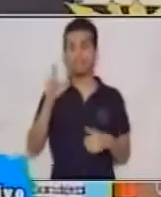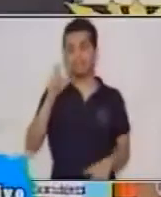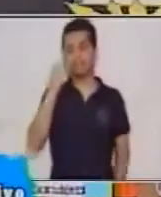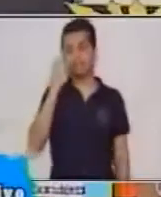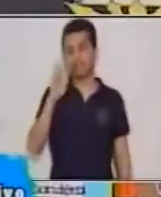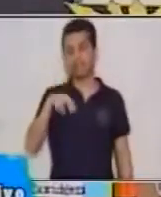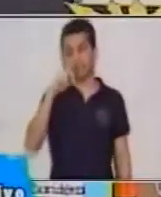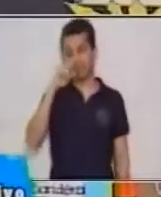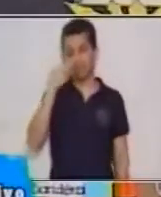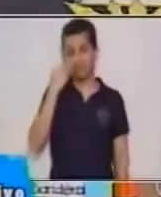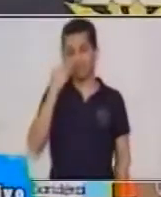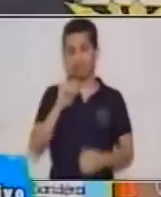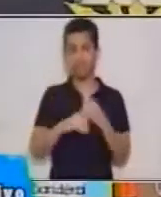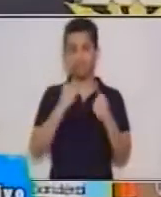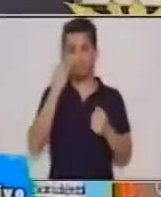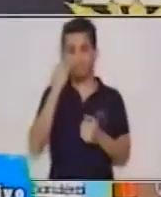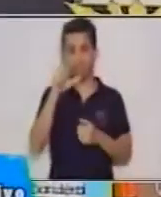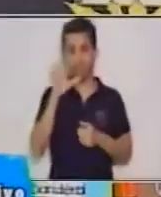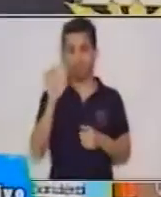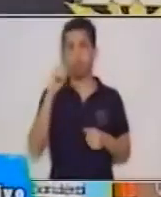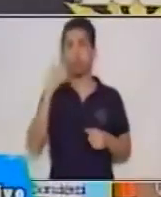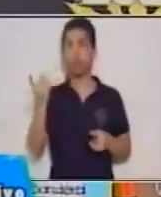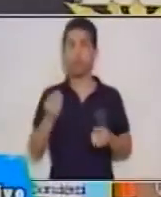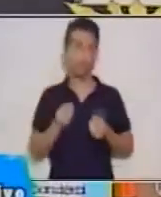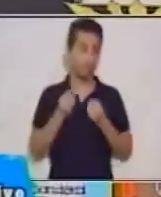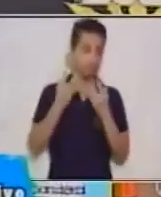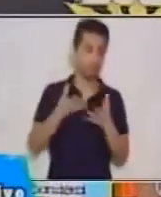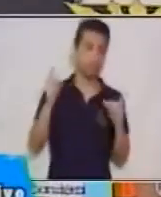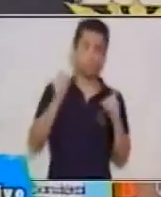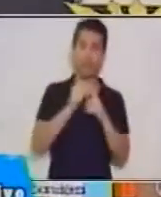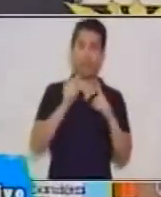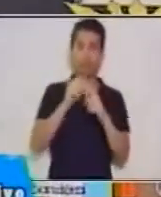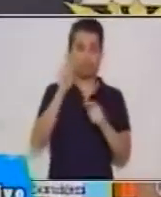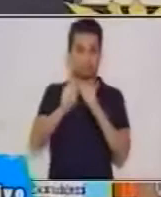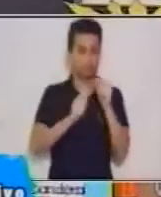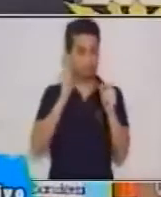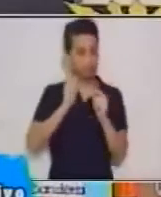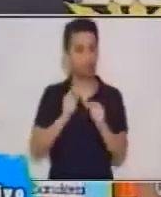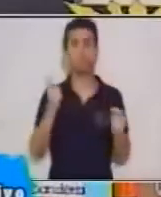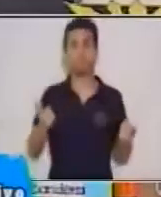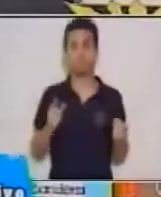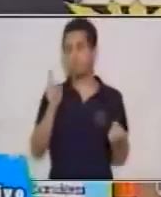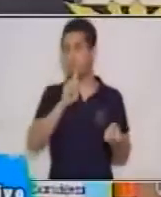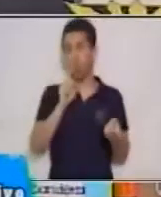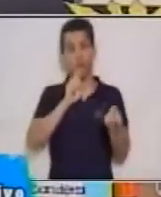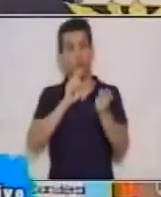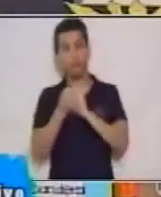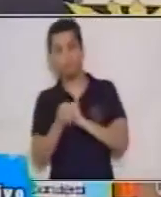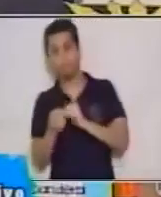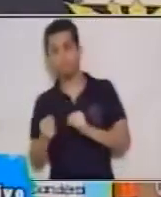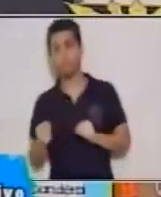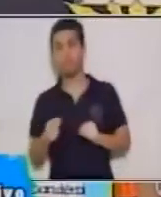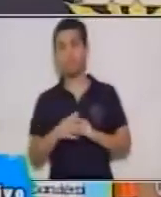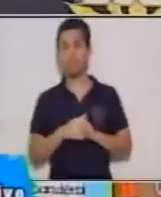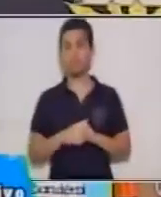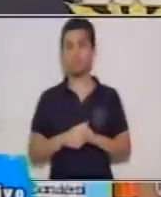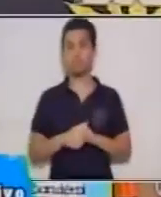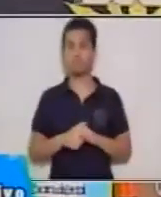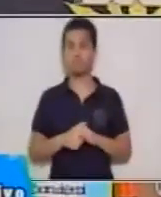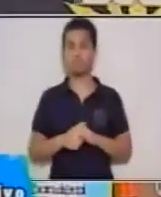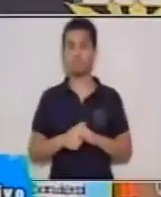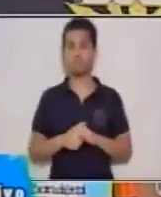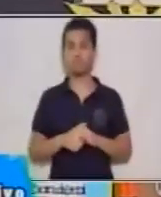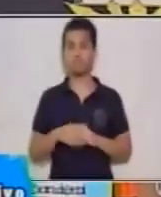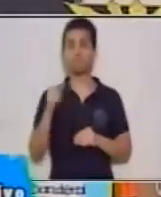expresar las palabras tal y como son, que no va a cambiar su significado. En el